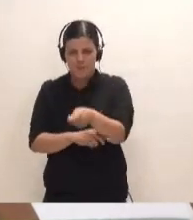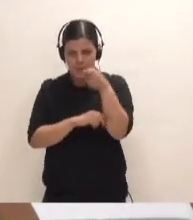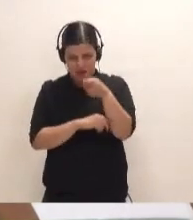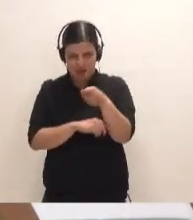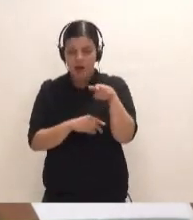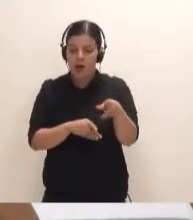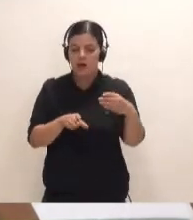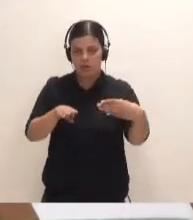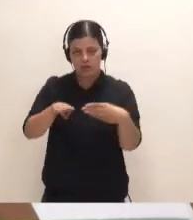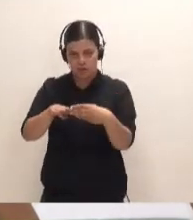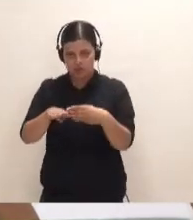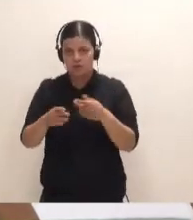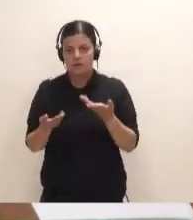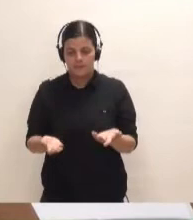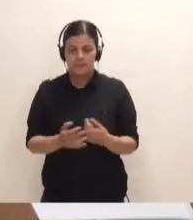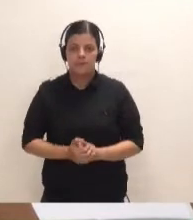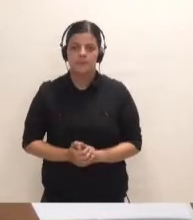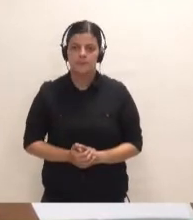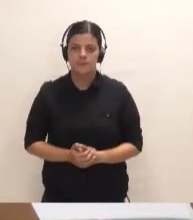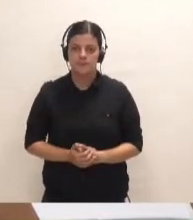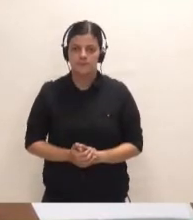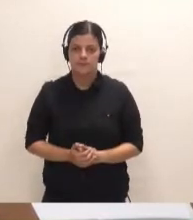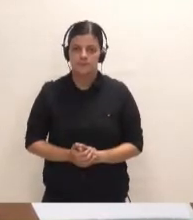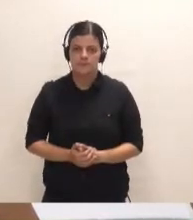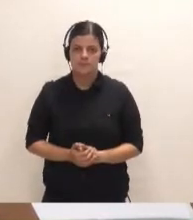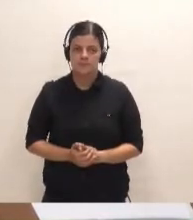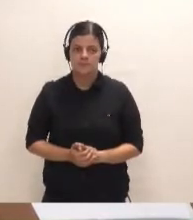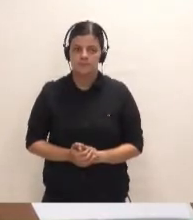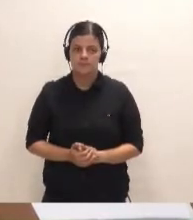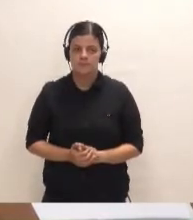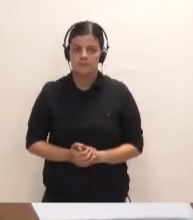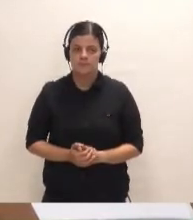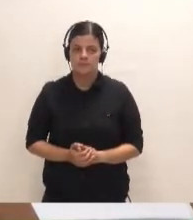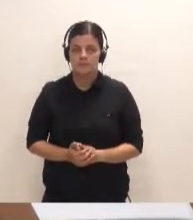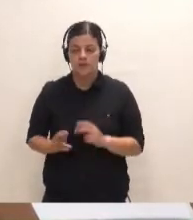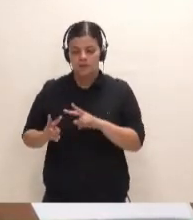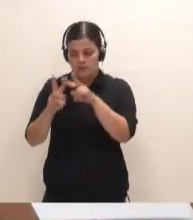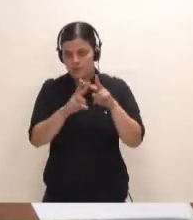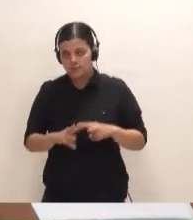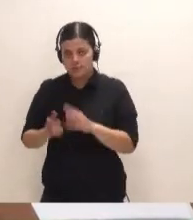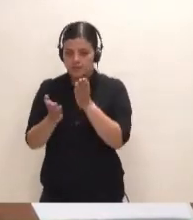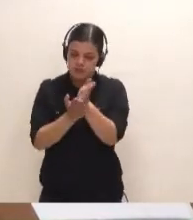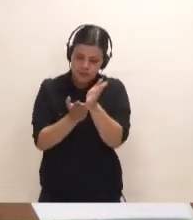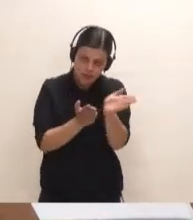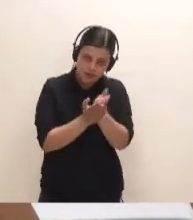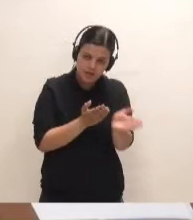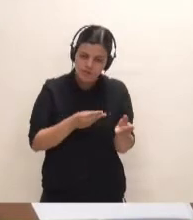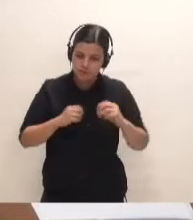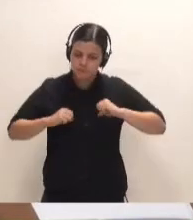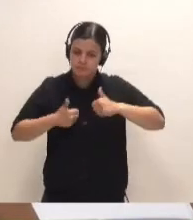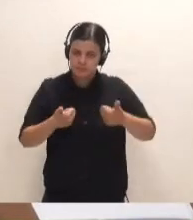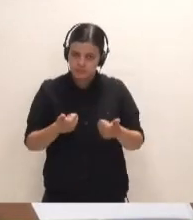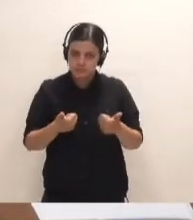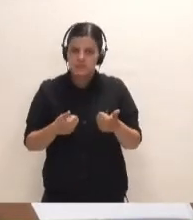a partir de este puerto. Se inició un estudio de alternativas, se